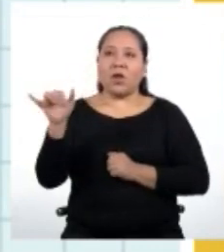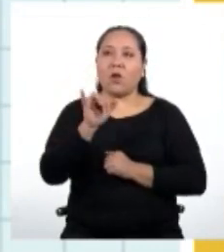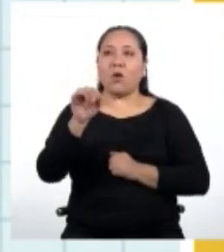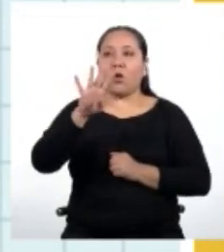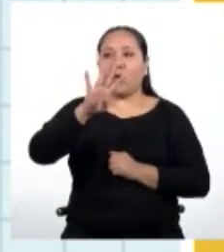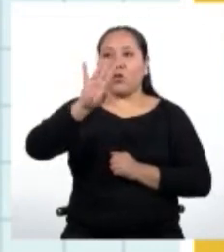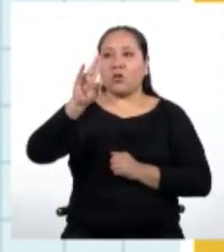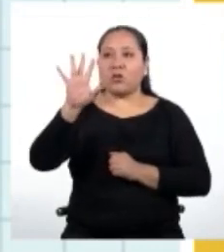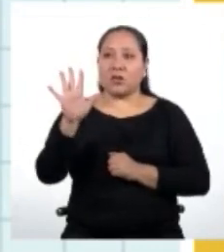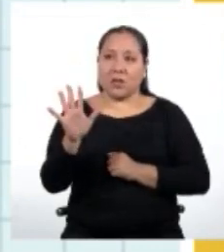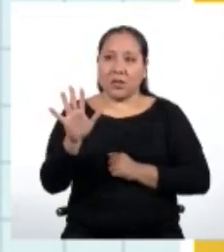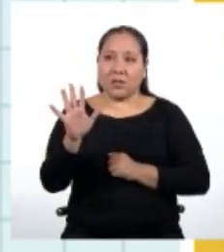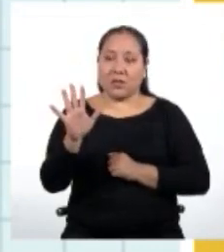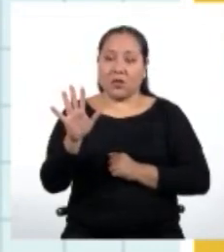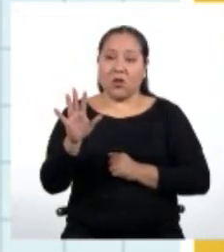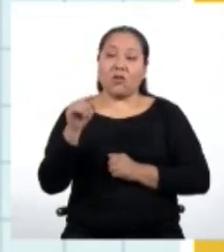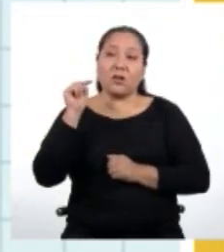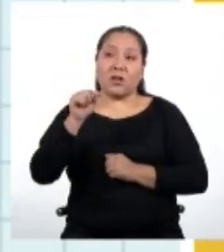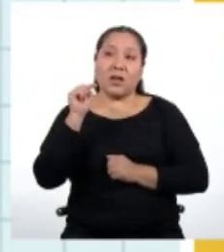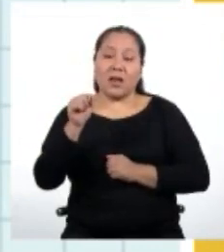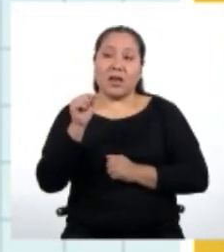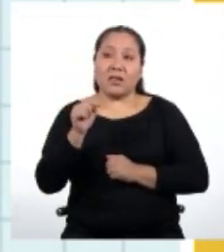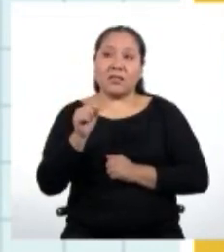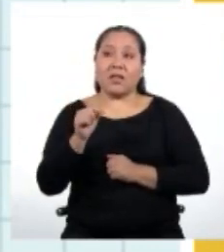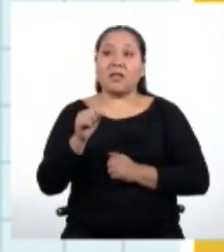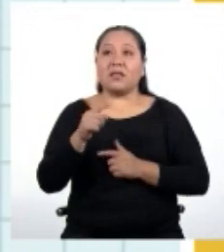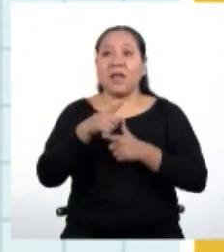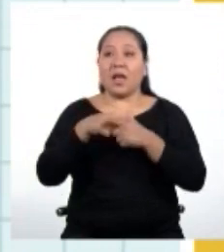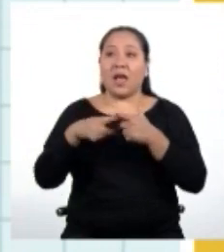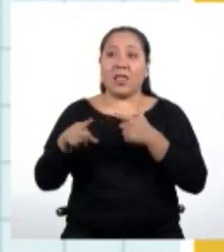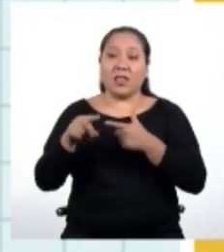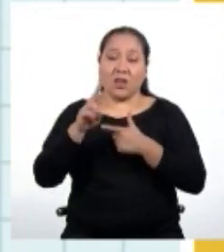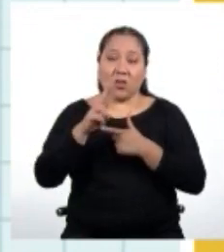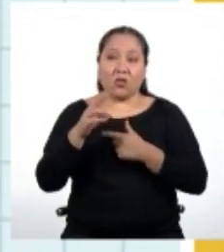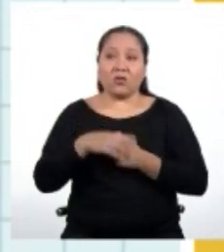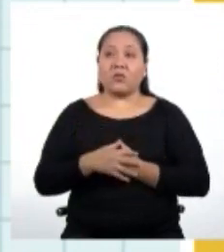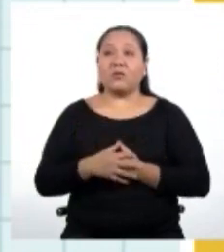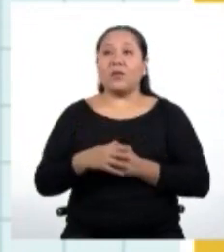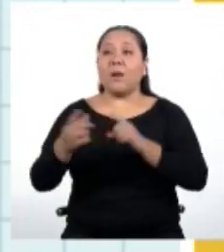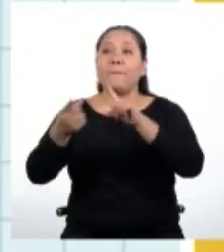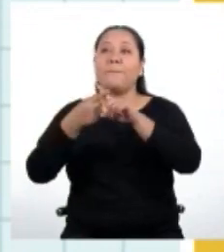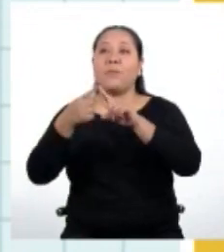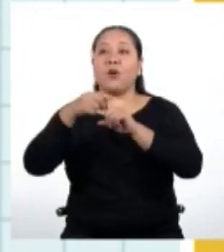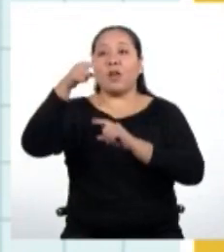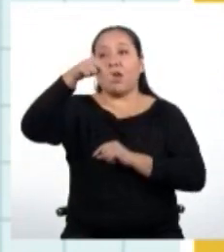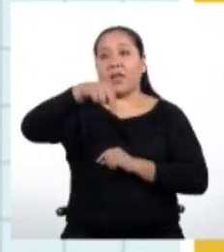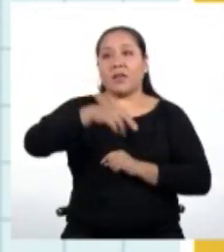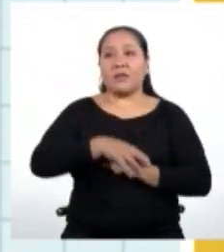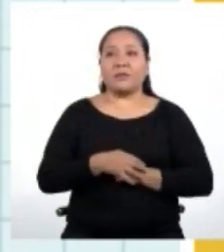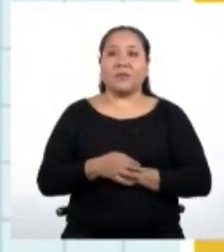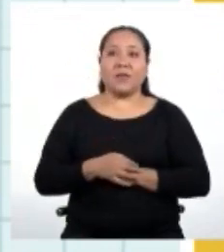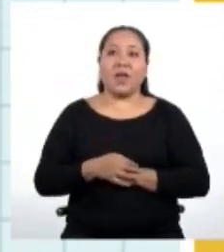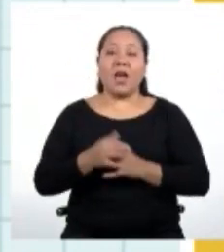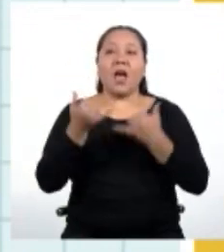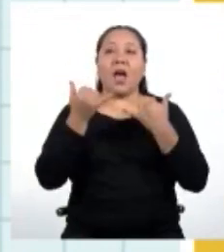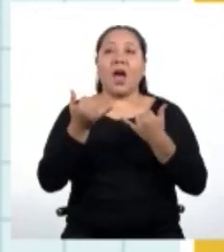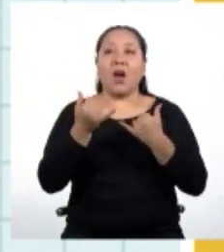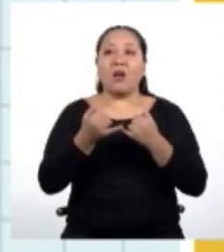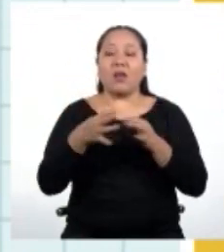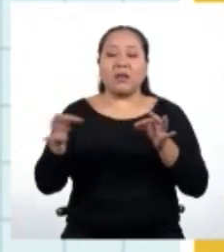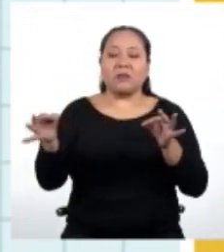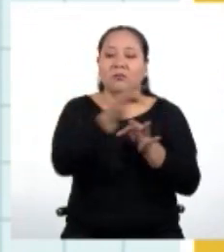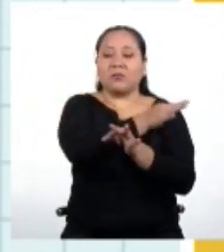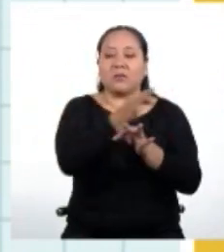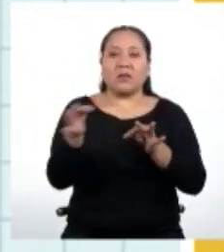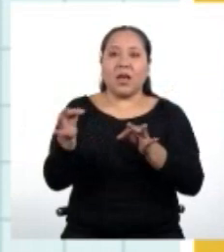475, que es el cociente de 950 entre 2 multiplicado por N. Ahora, debemos despejar el valor de